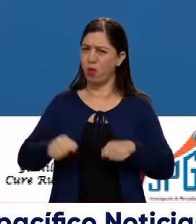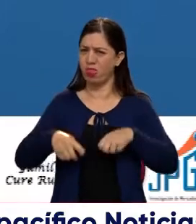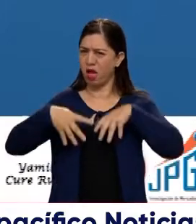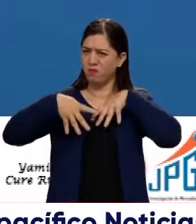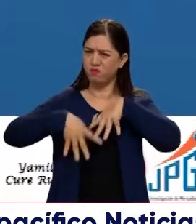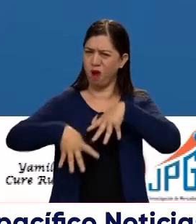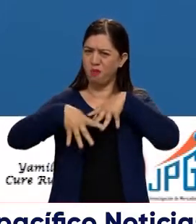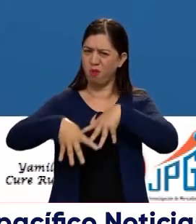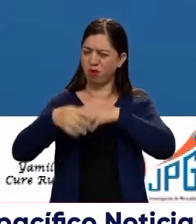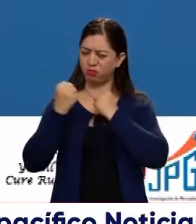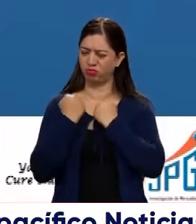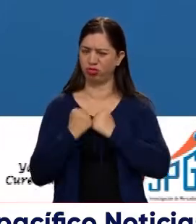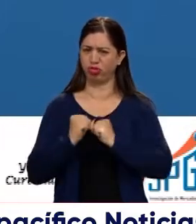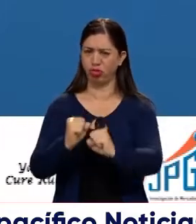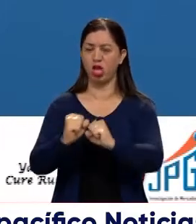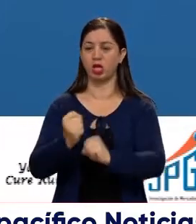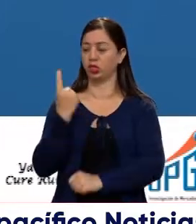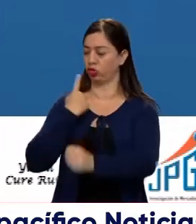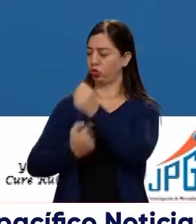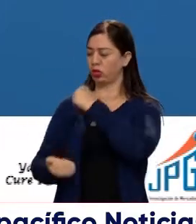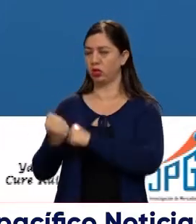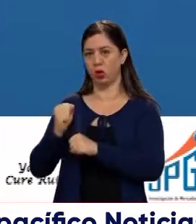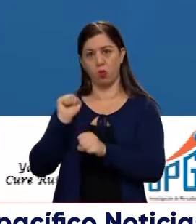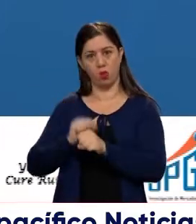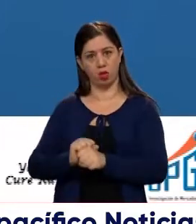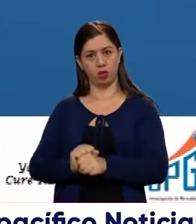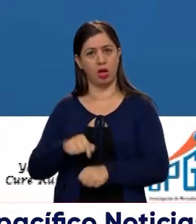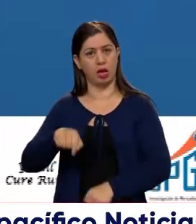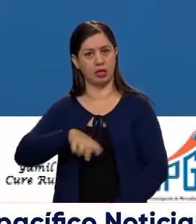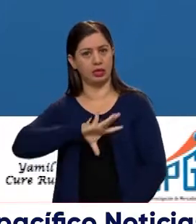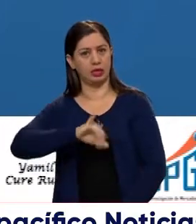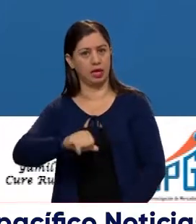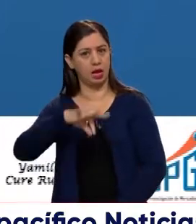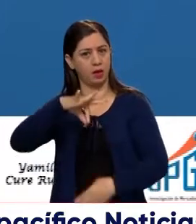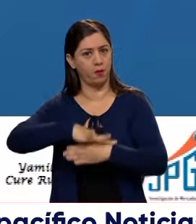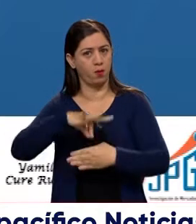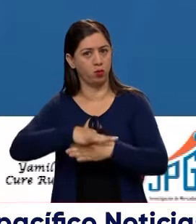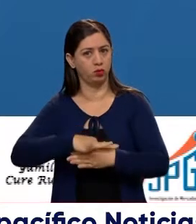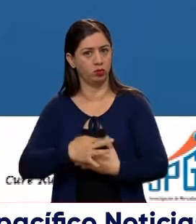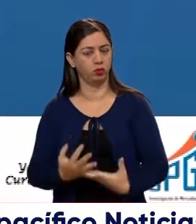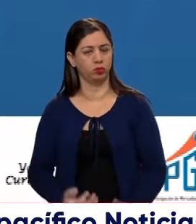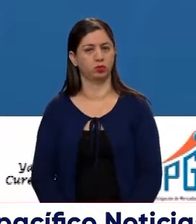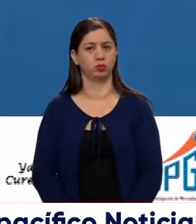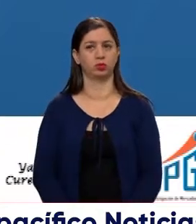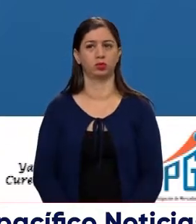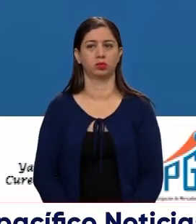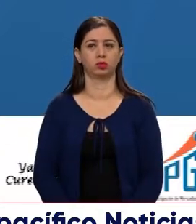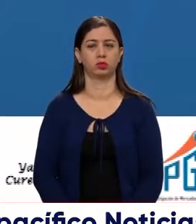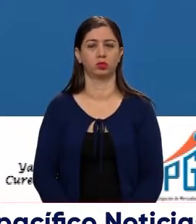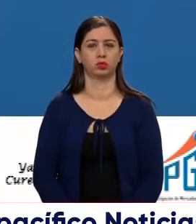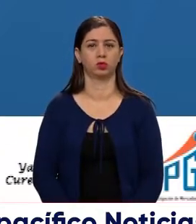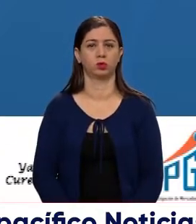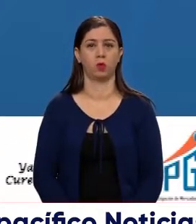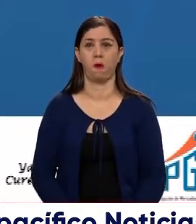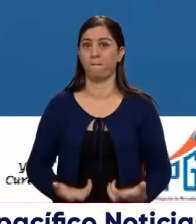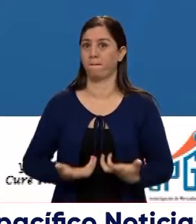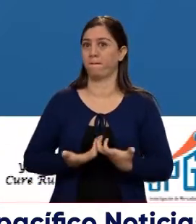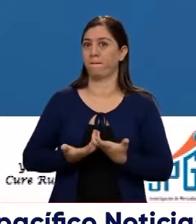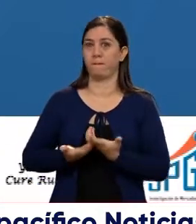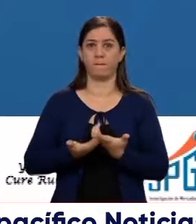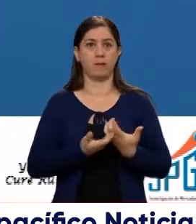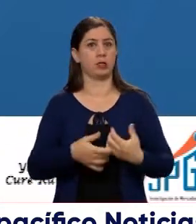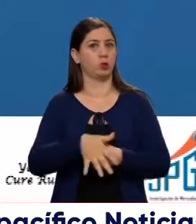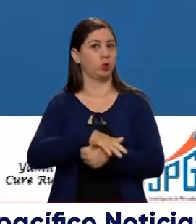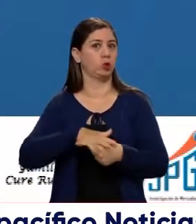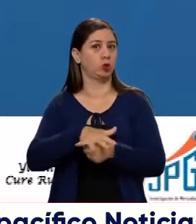social influya en esta intención de voto, sobre todo aquí en Santiago de Cali? No, yo no conozco la situación de